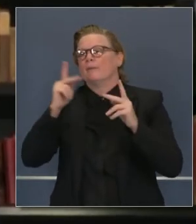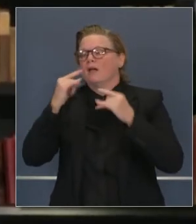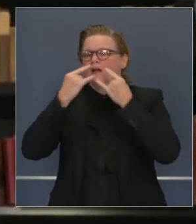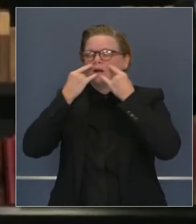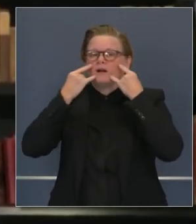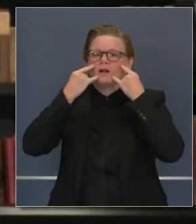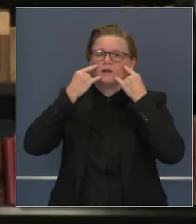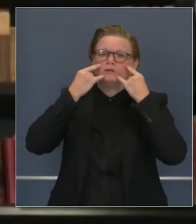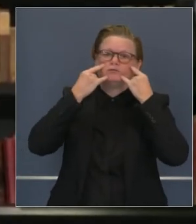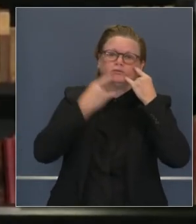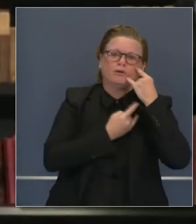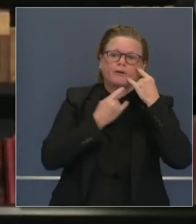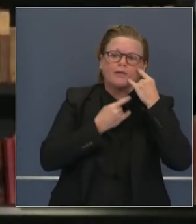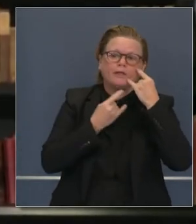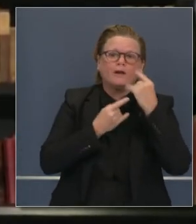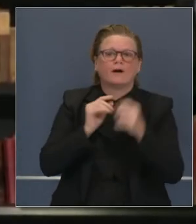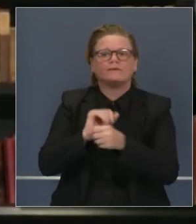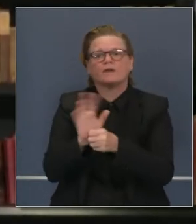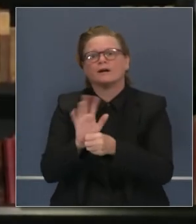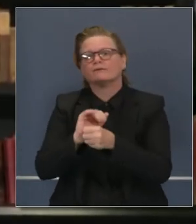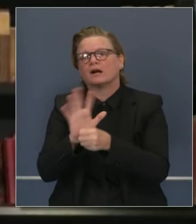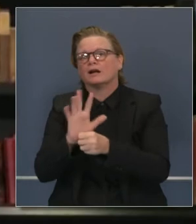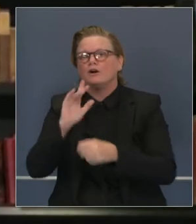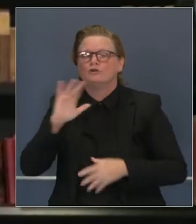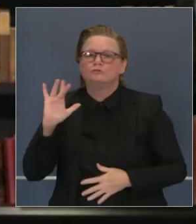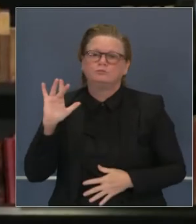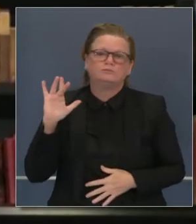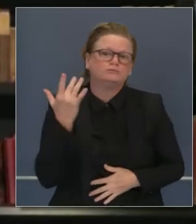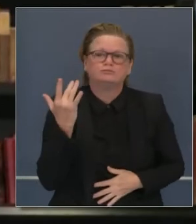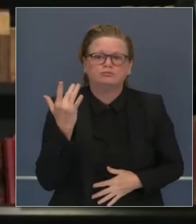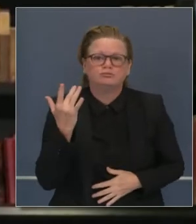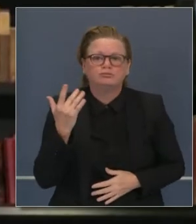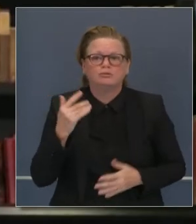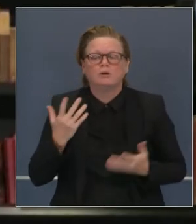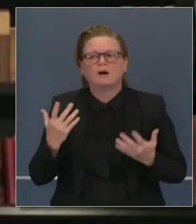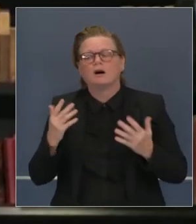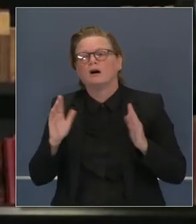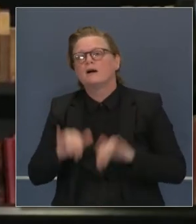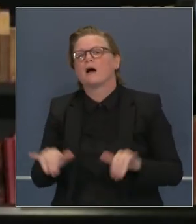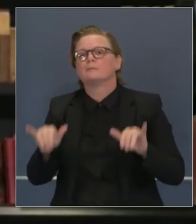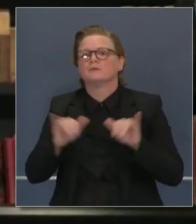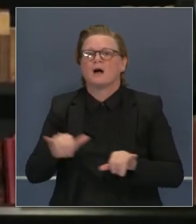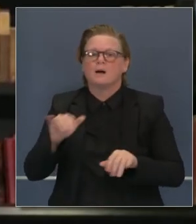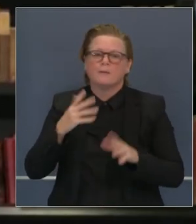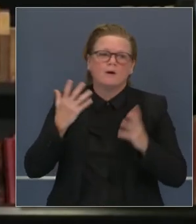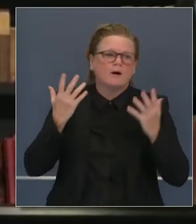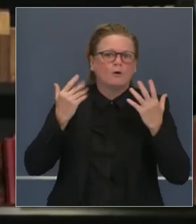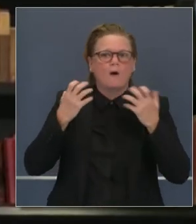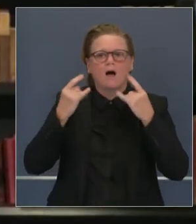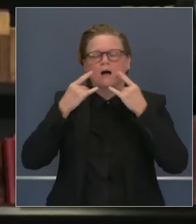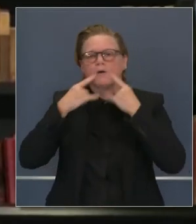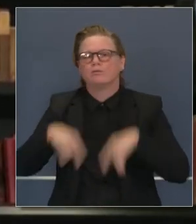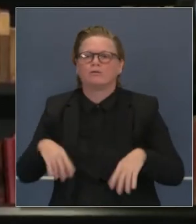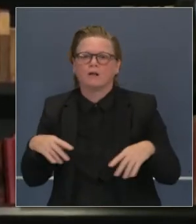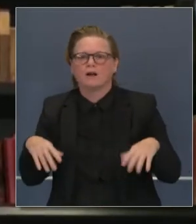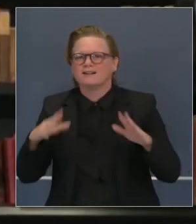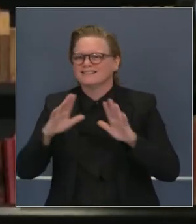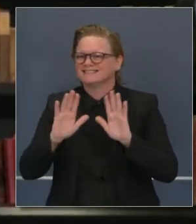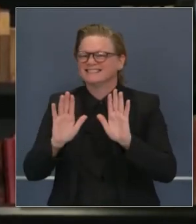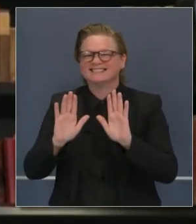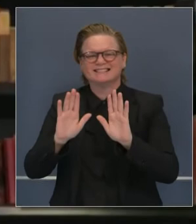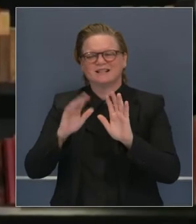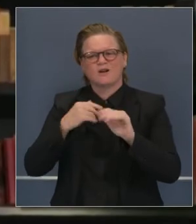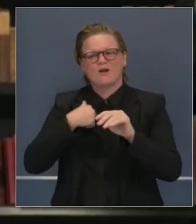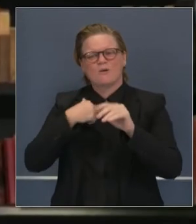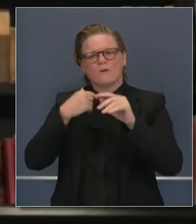Bien considerado. Pero él puede hablar más específicamente de las áreas en que estamos viendo un aumento de la transmisión.